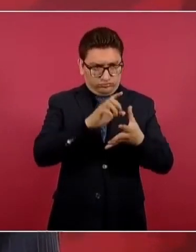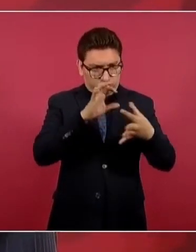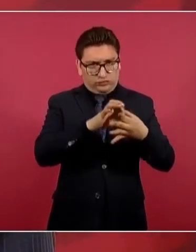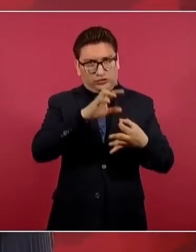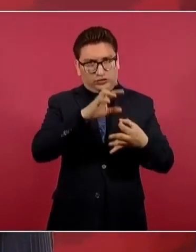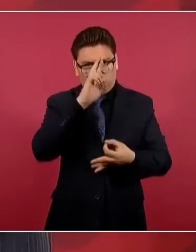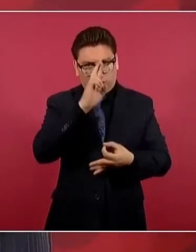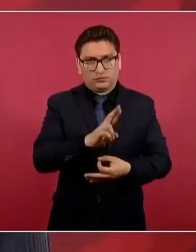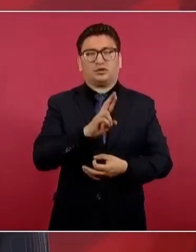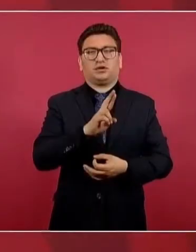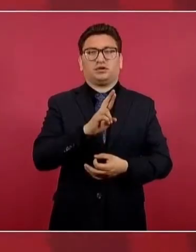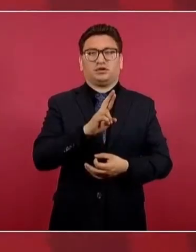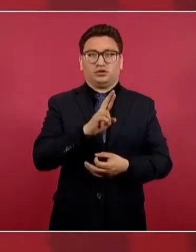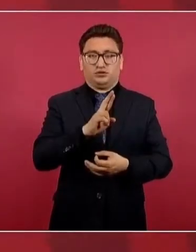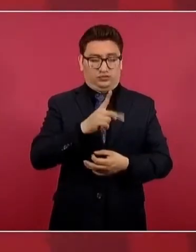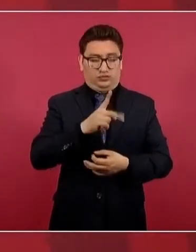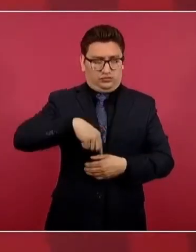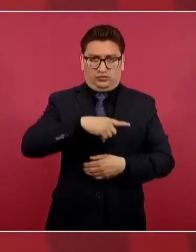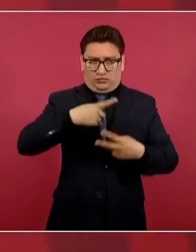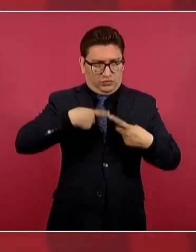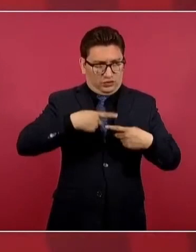con humanismo.